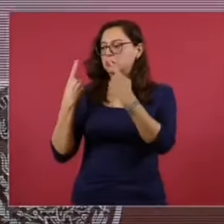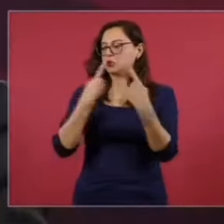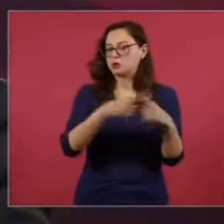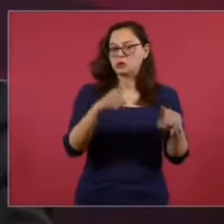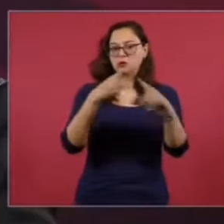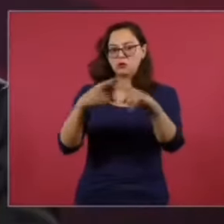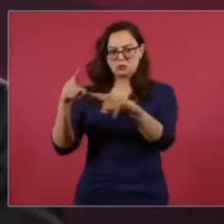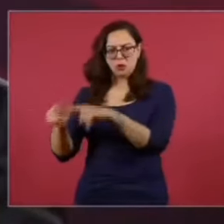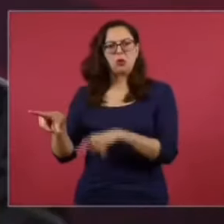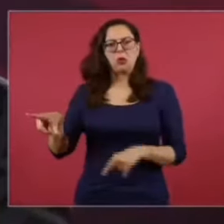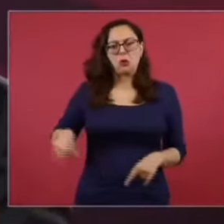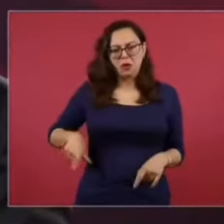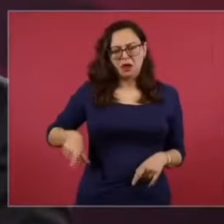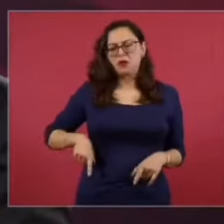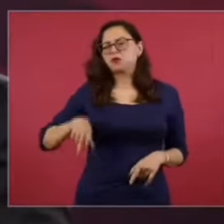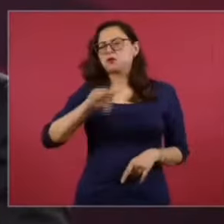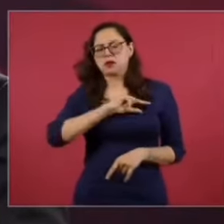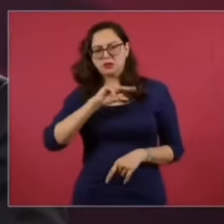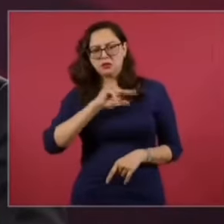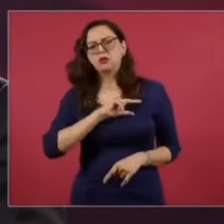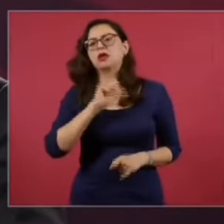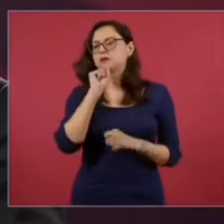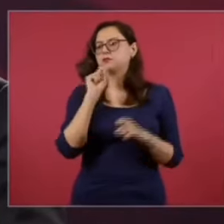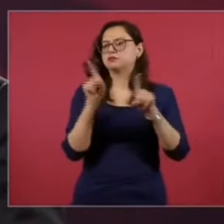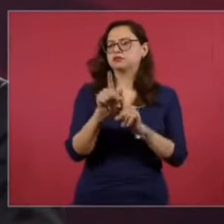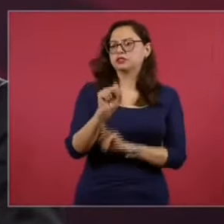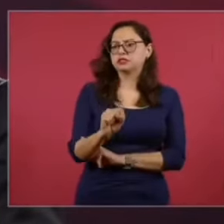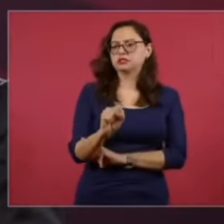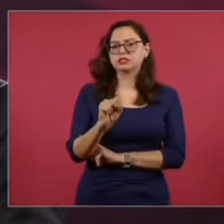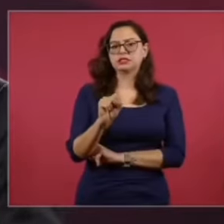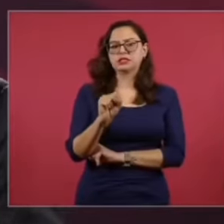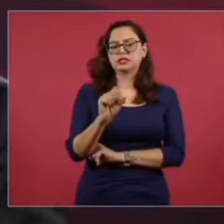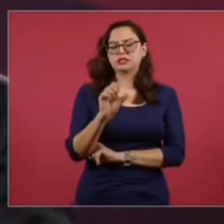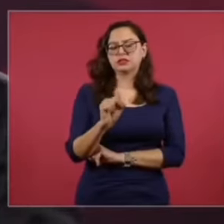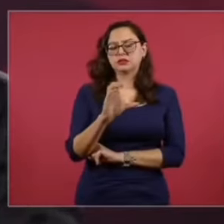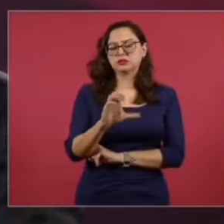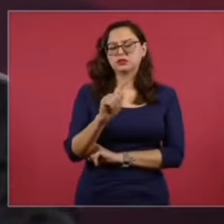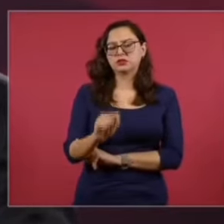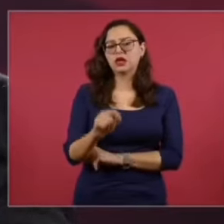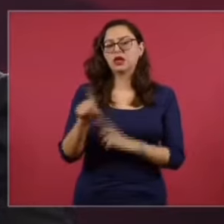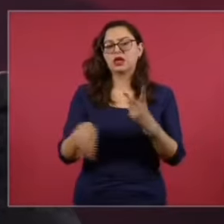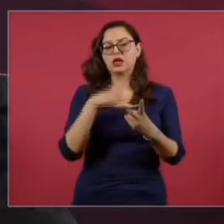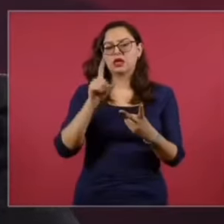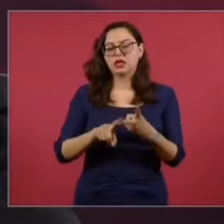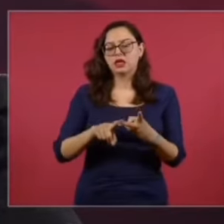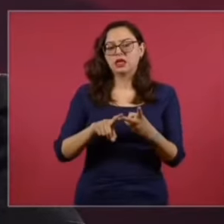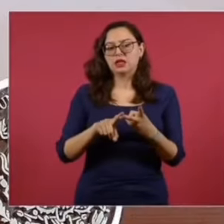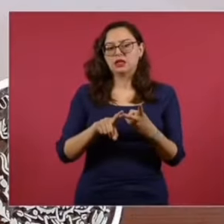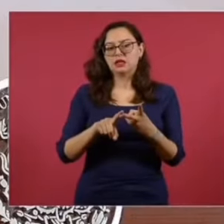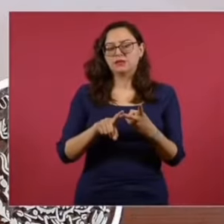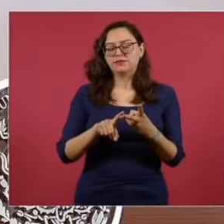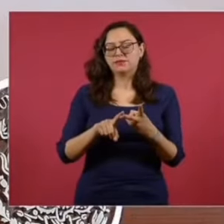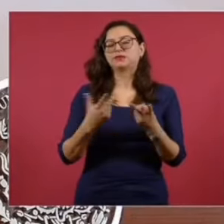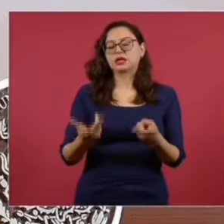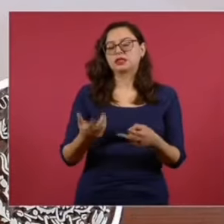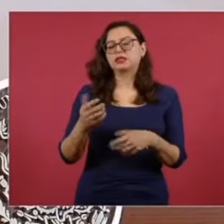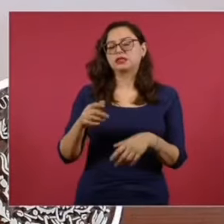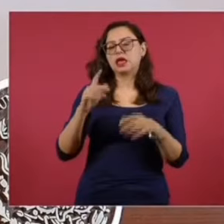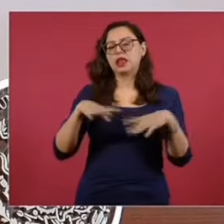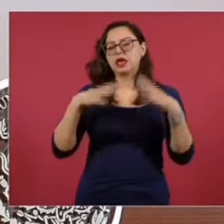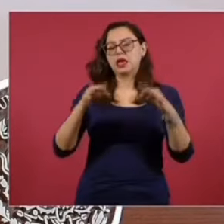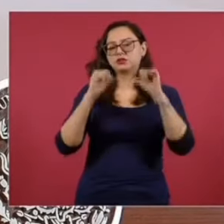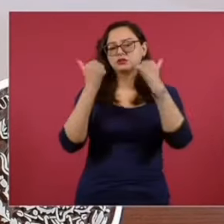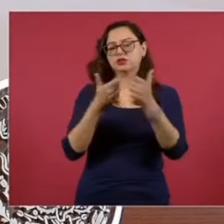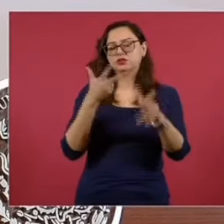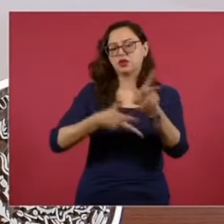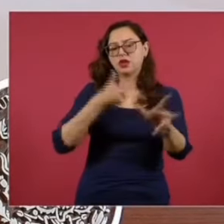públicas y privadas, de autoridades de la Secretaría de Infraestructura, Comunicaciones y Transportes, de la Agencia Reguladora del Transporte Ferroviario, de la Asociación